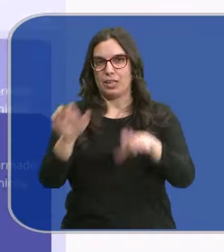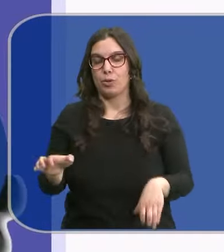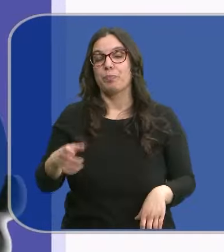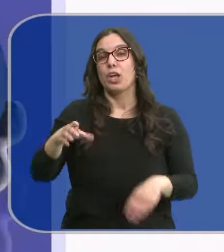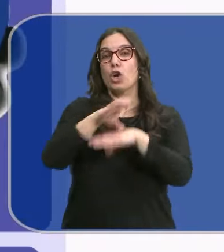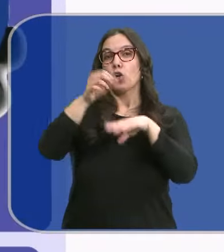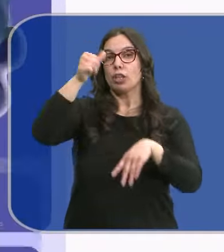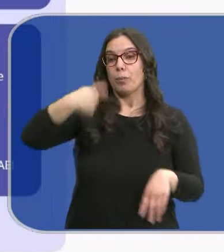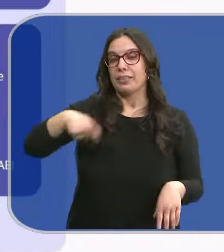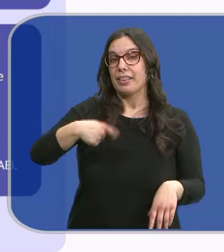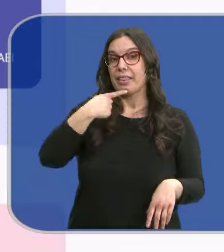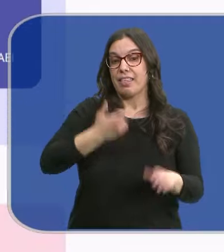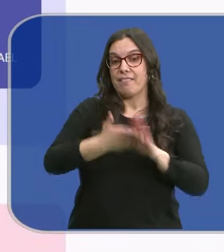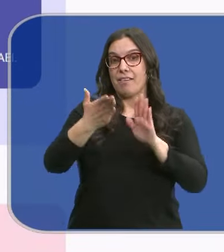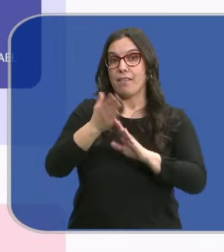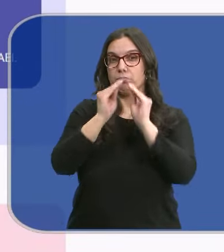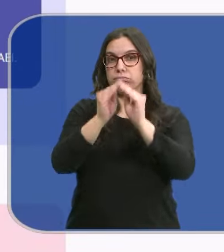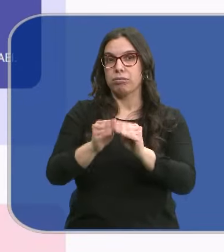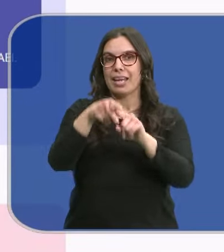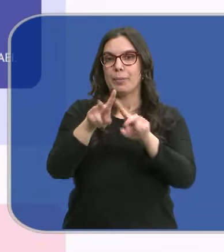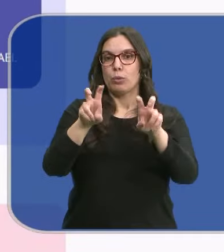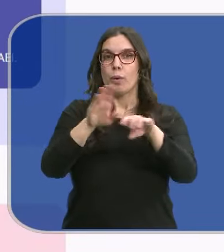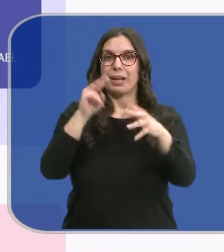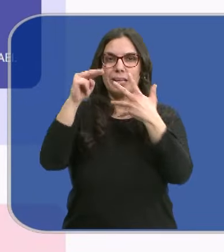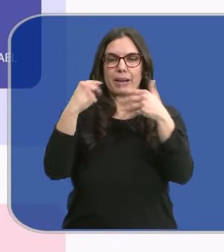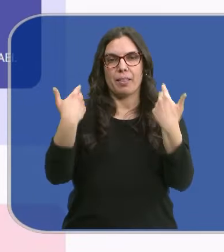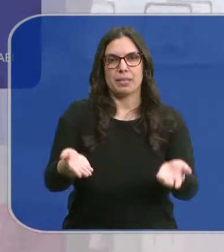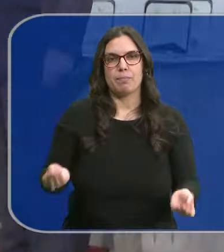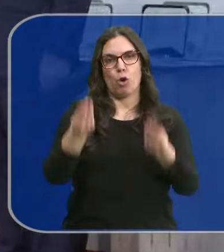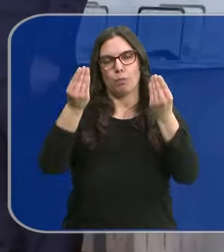avanza que trabajan en una nueva herramienta que mejorará la transparencia.